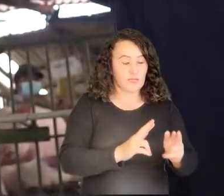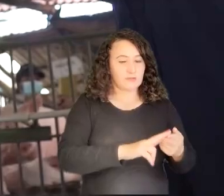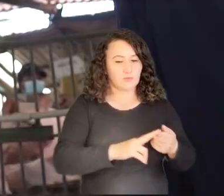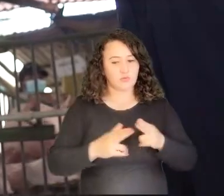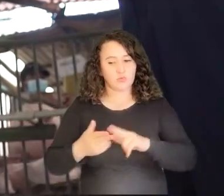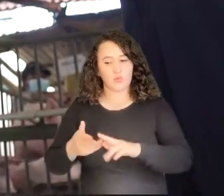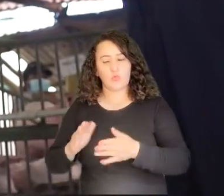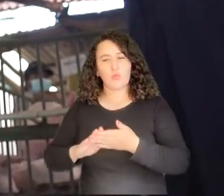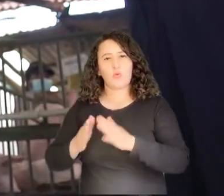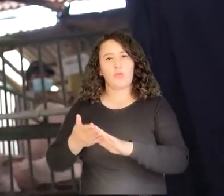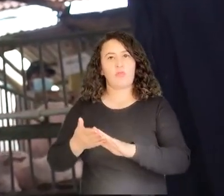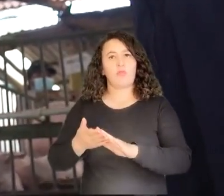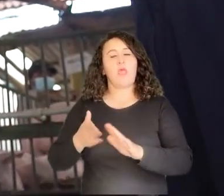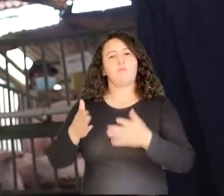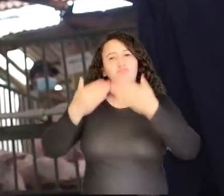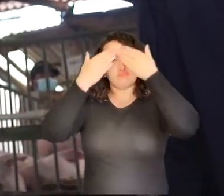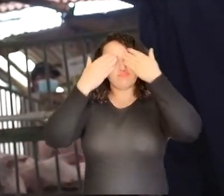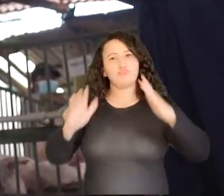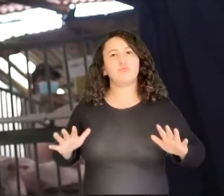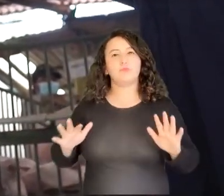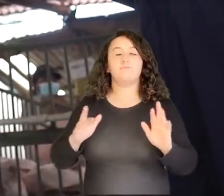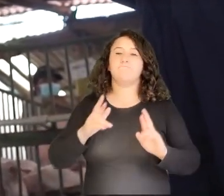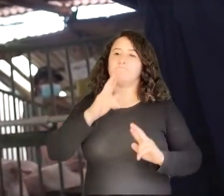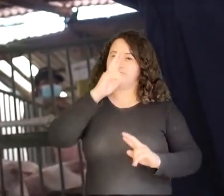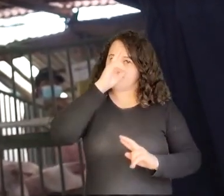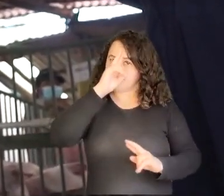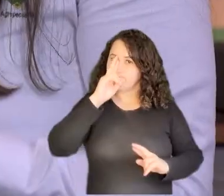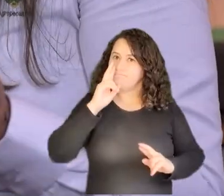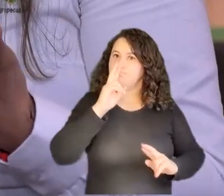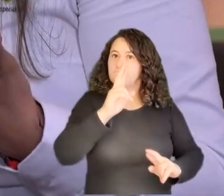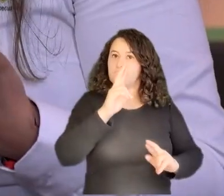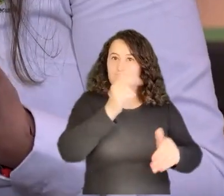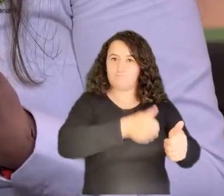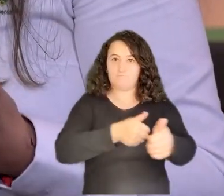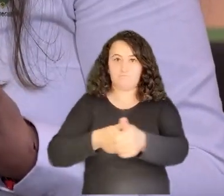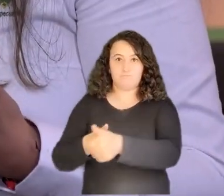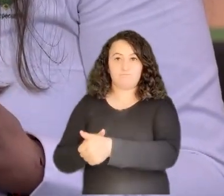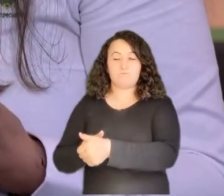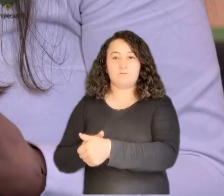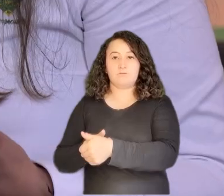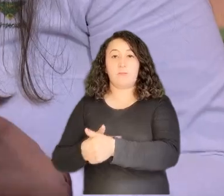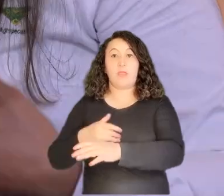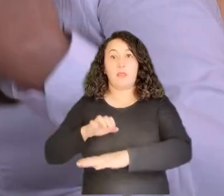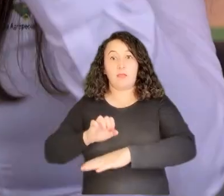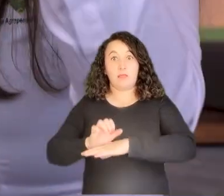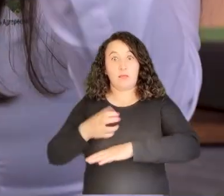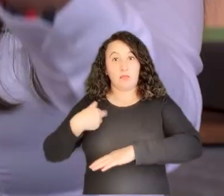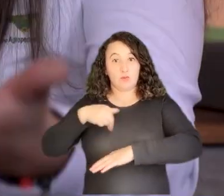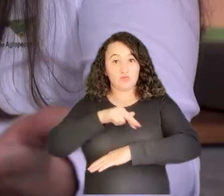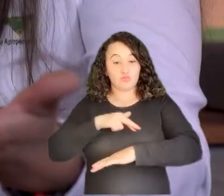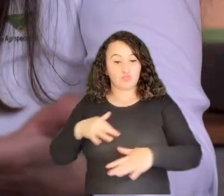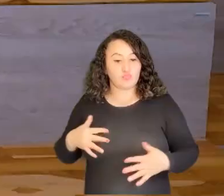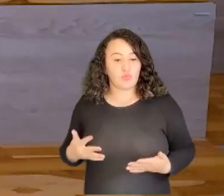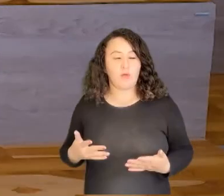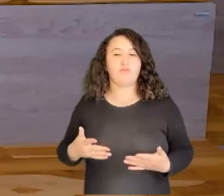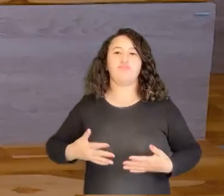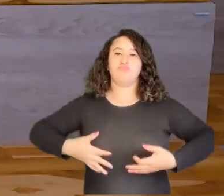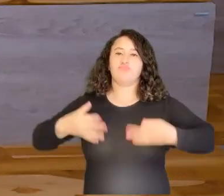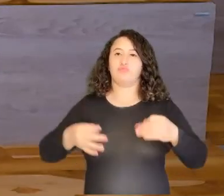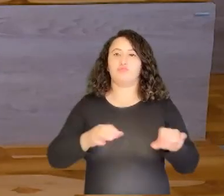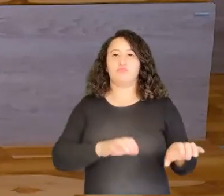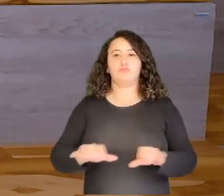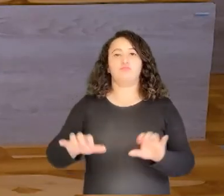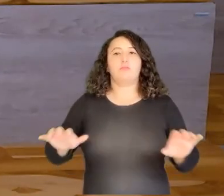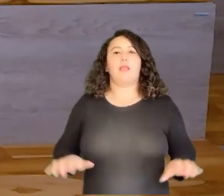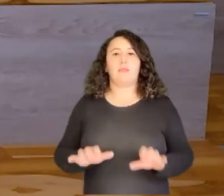la comunidad, dando la apertura, con el respeto que ellos se merecen, y nosotros como entidad sanitaria vamos a ejecutar esas actividades